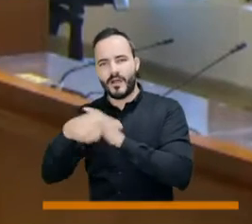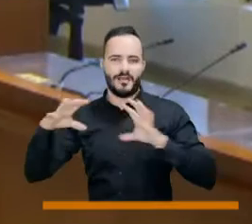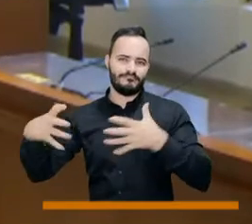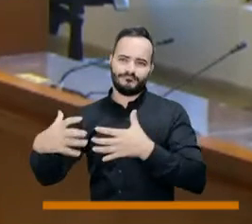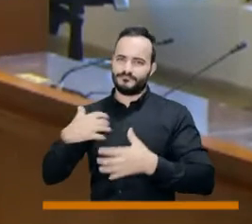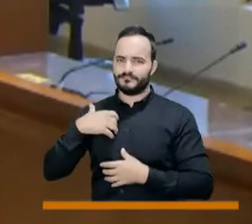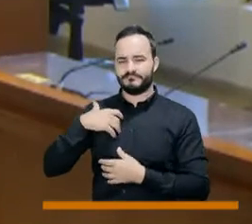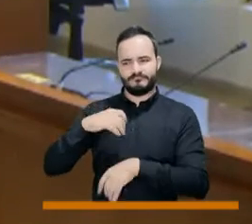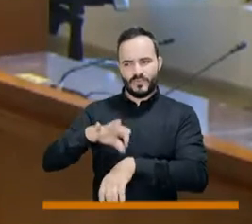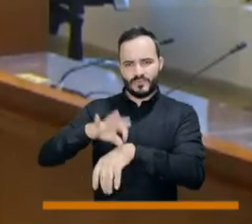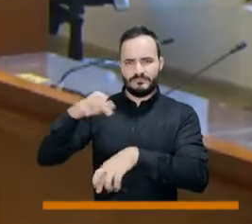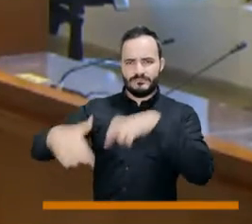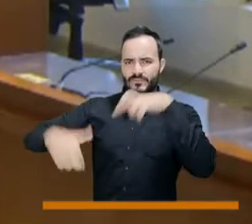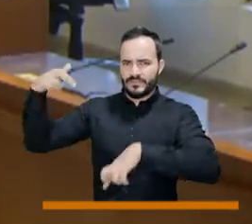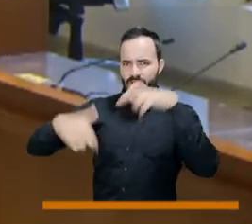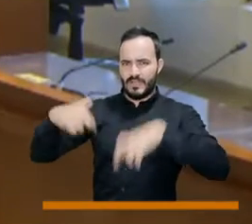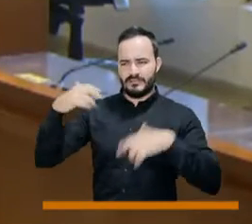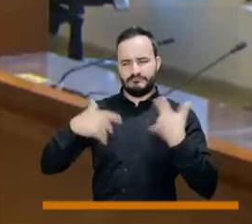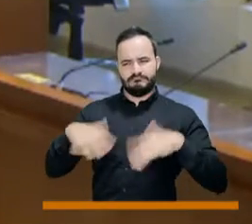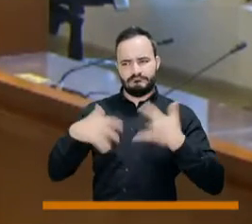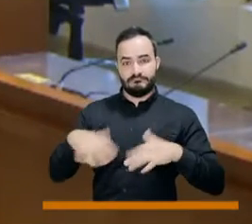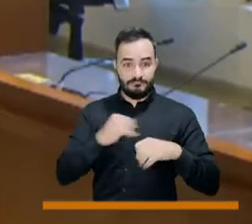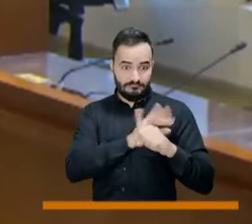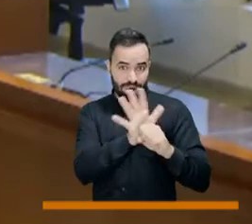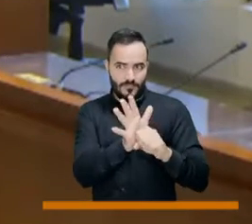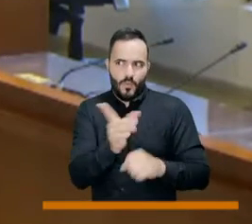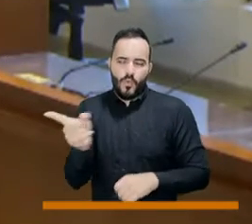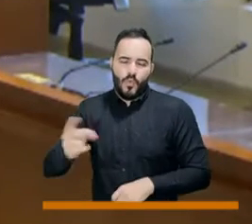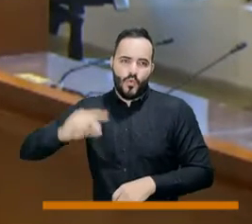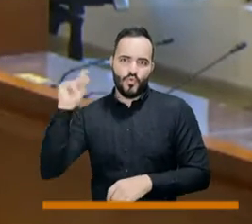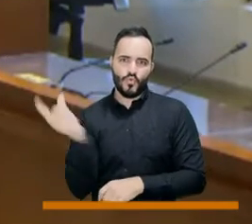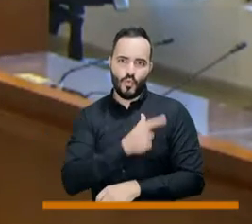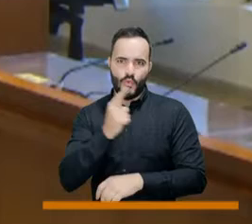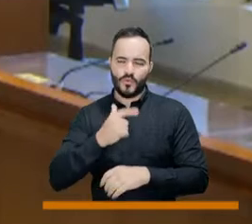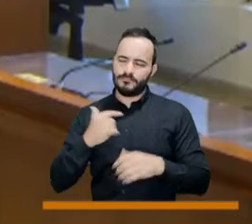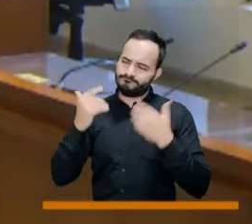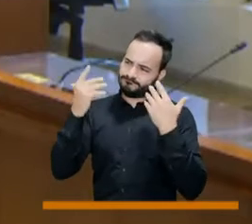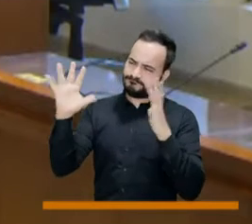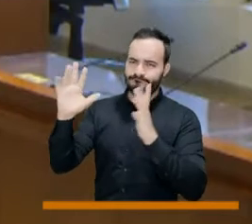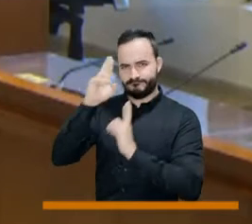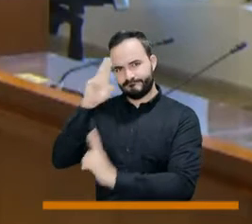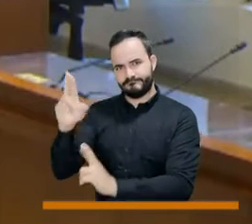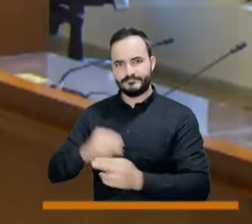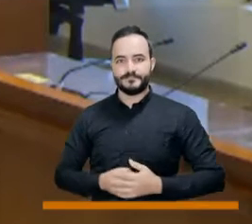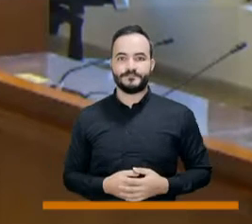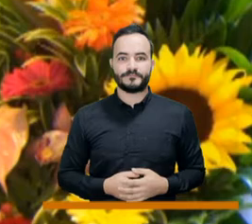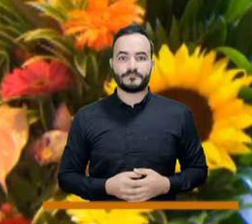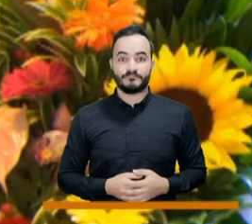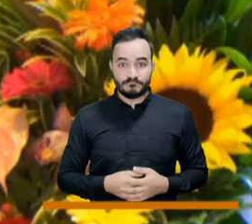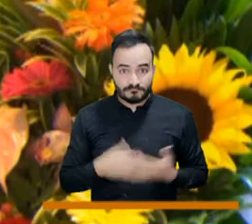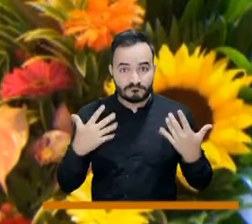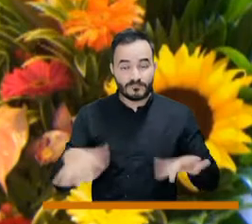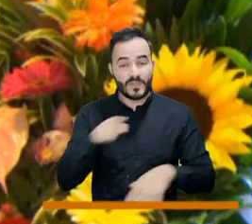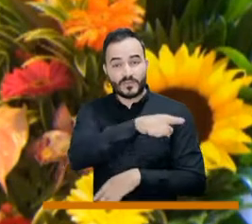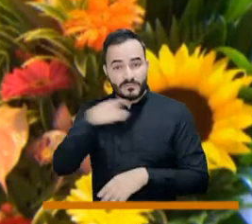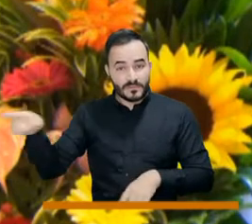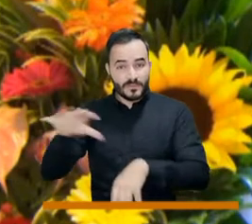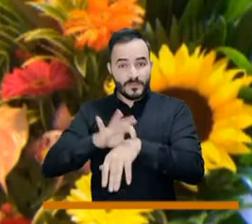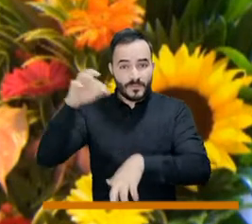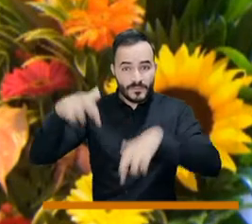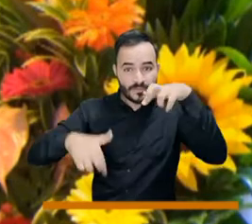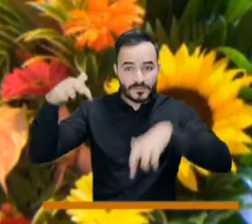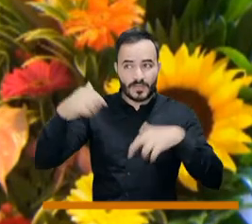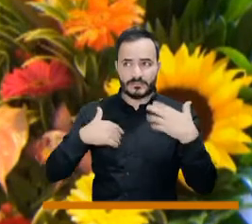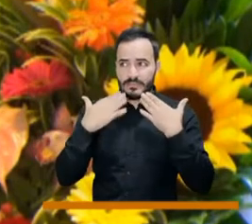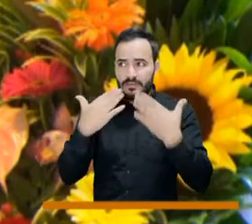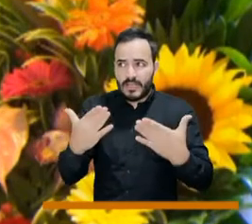cuerpo médico y de salud en general, que se la jugó y se la juega en época de pandemia. El aporte que ustedes le hicieron y